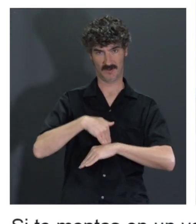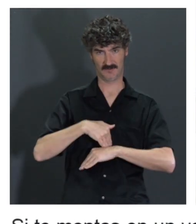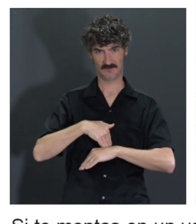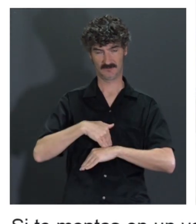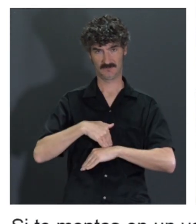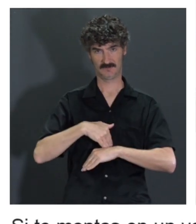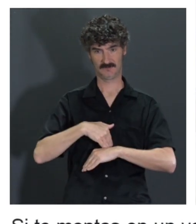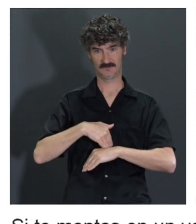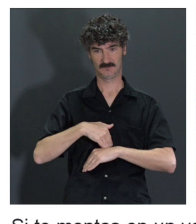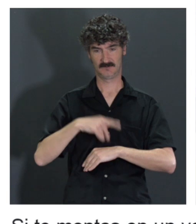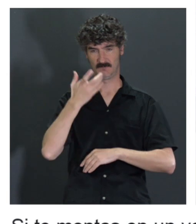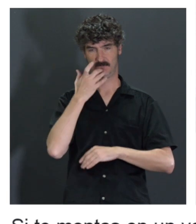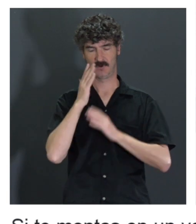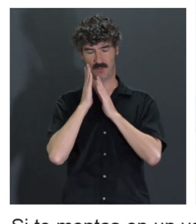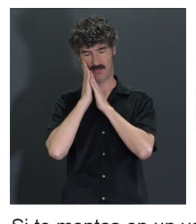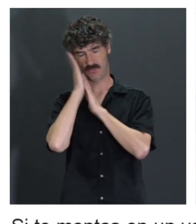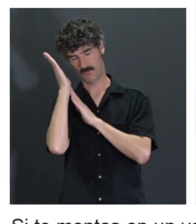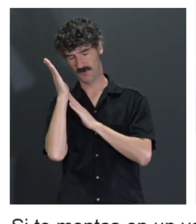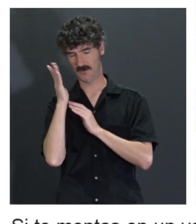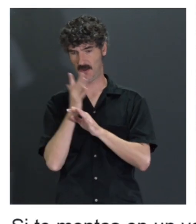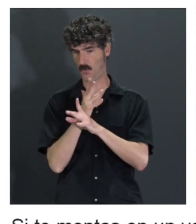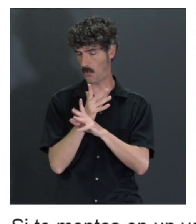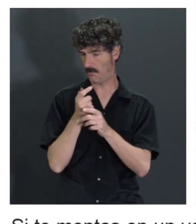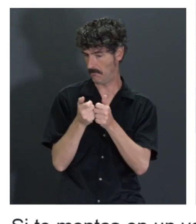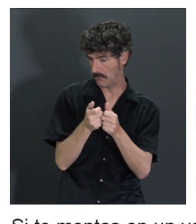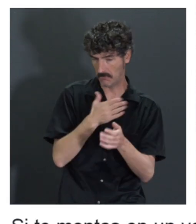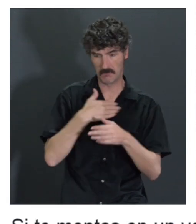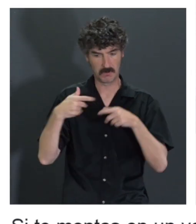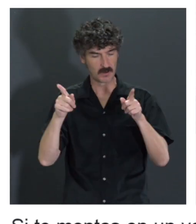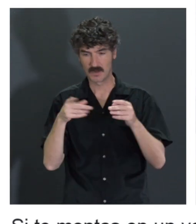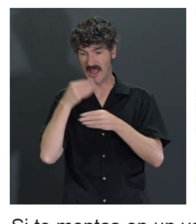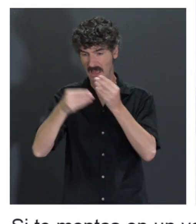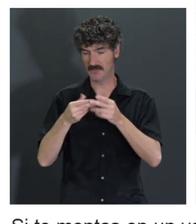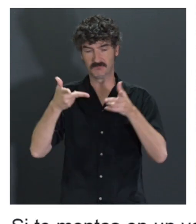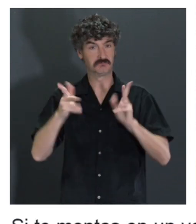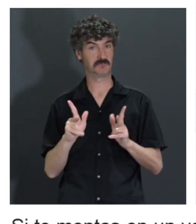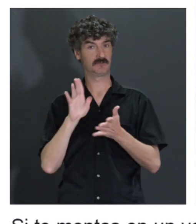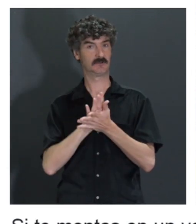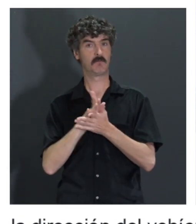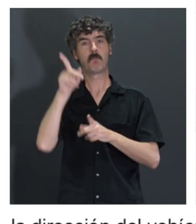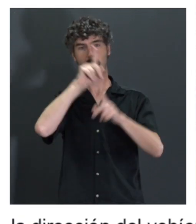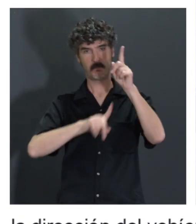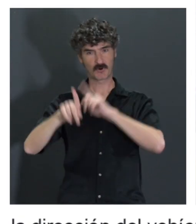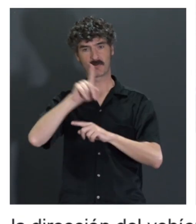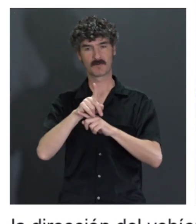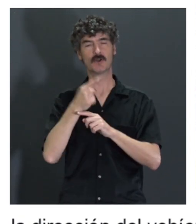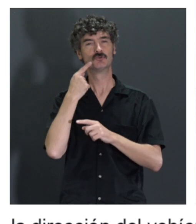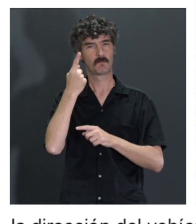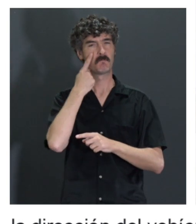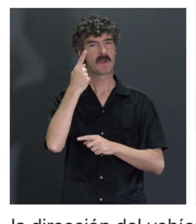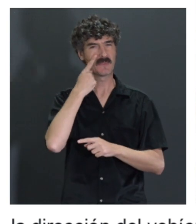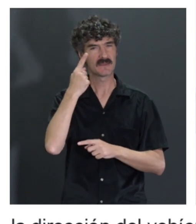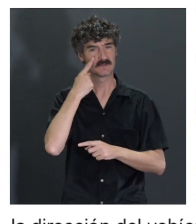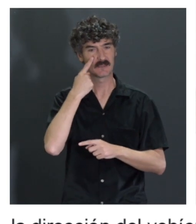y te pones a dormir te pones a jugar te pones a hacer lo que te salga de las narices en el coche pues tenemos un problema porque tú tienes que estar pendiente de la